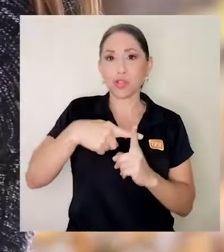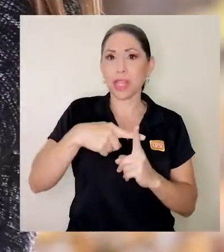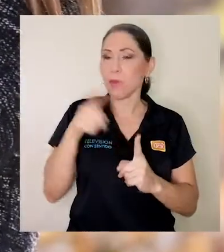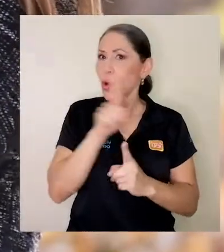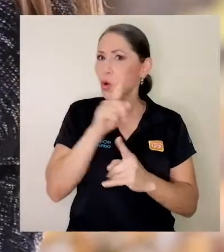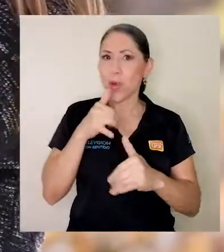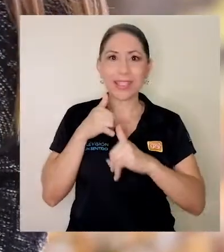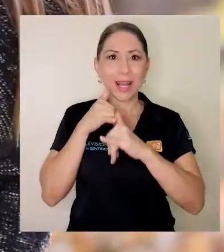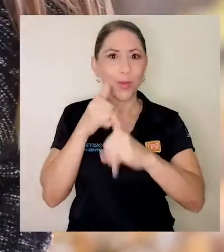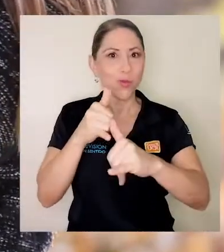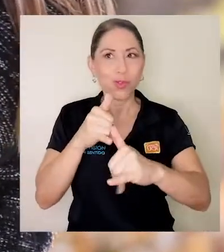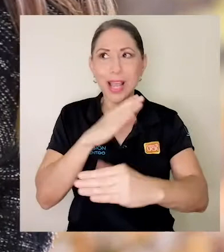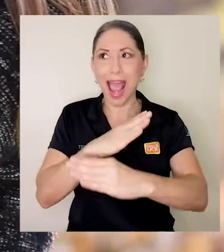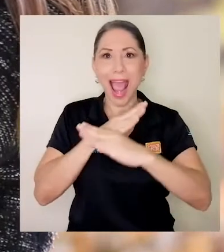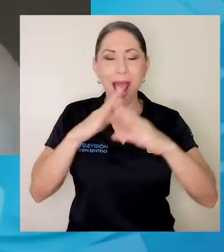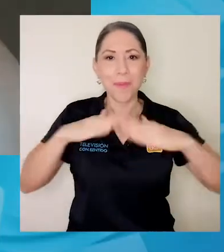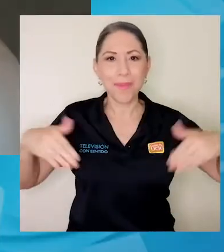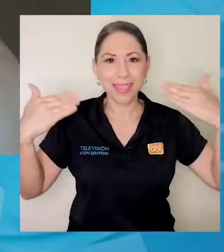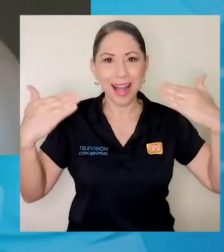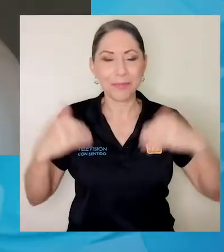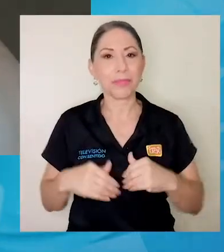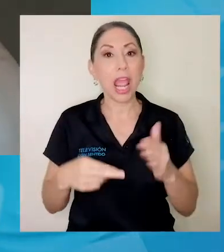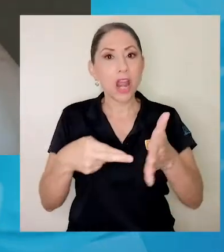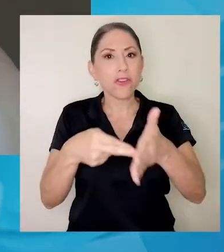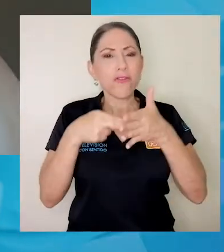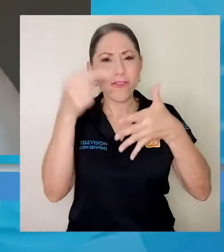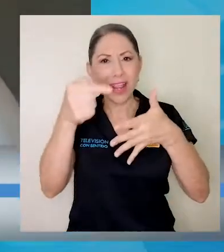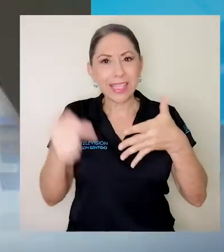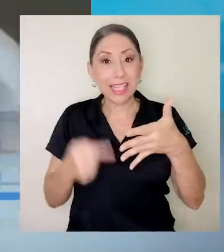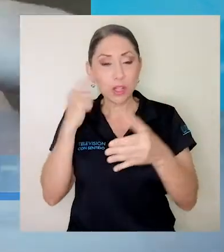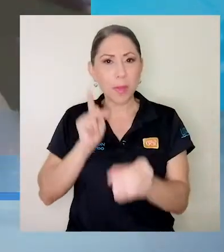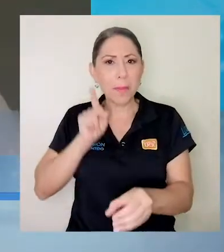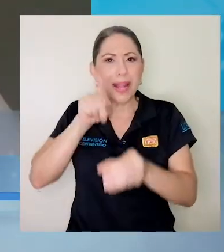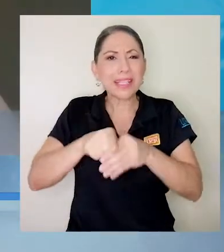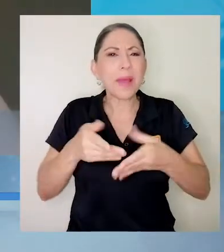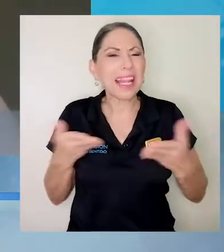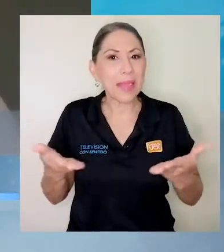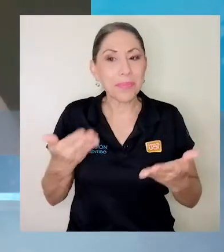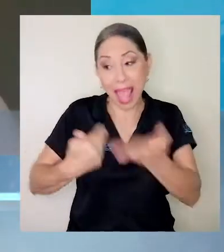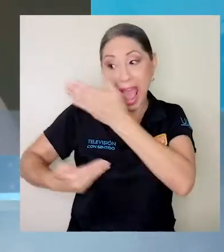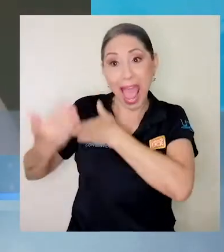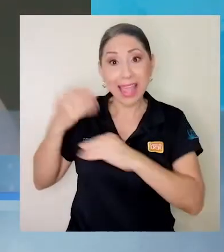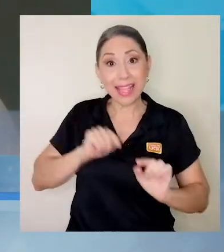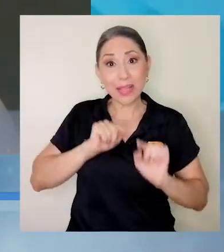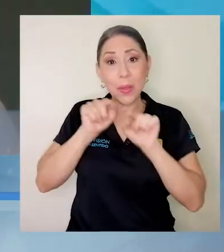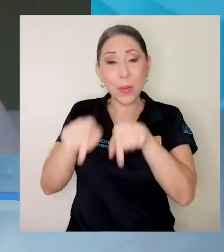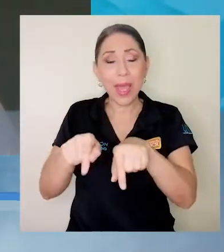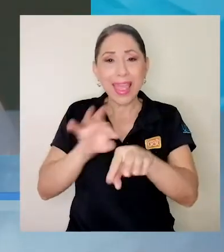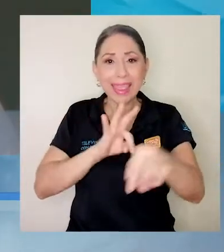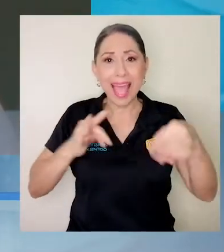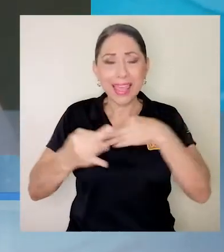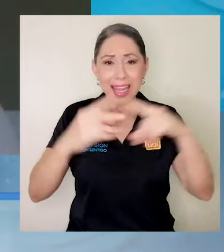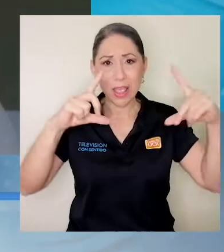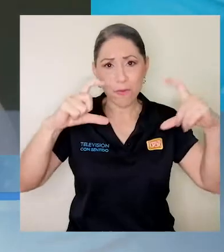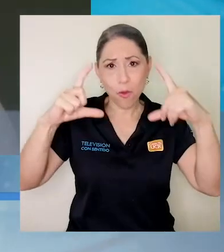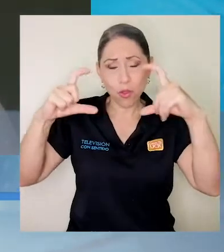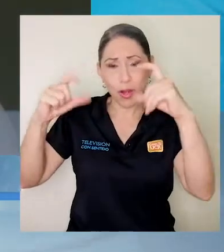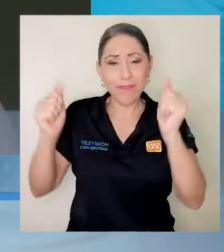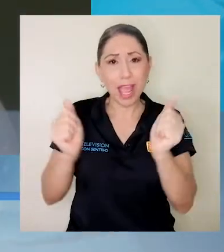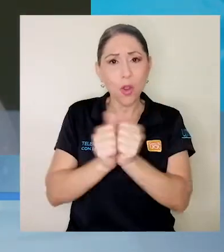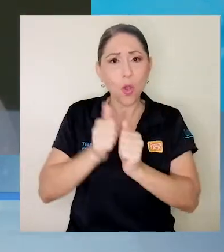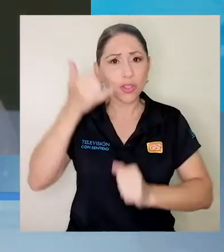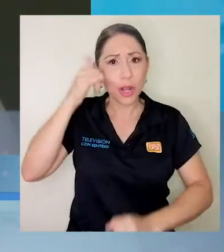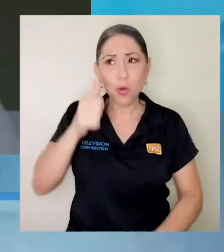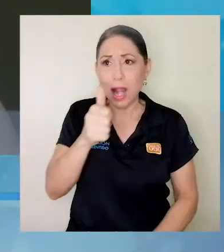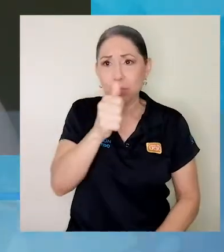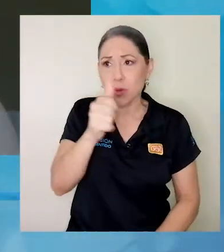denuncia ambiental. Los requisitos para participar en este concurso es haber asistido a un taller de fotografía con celular